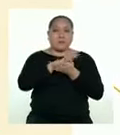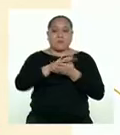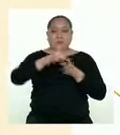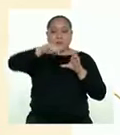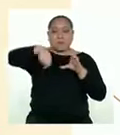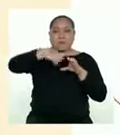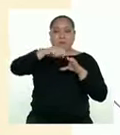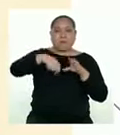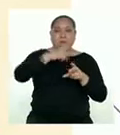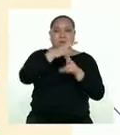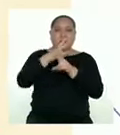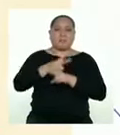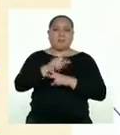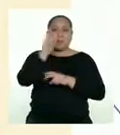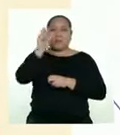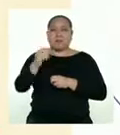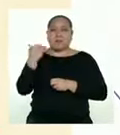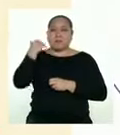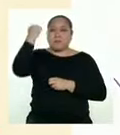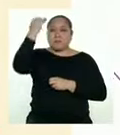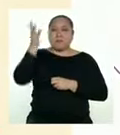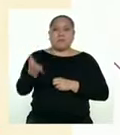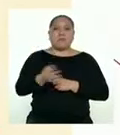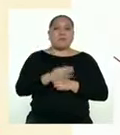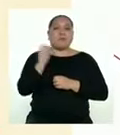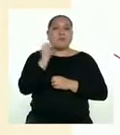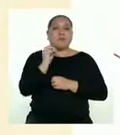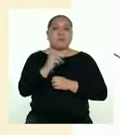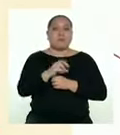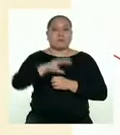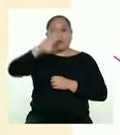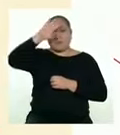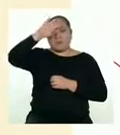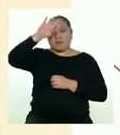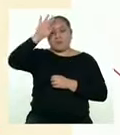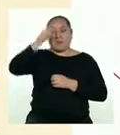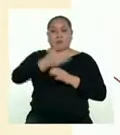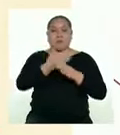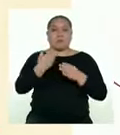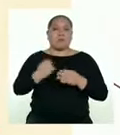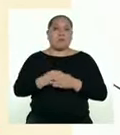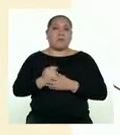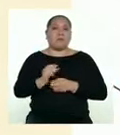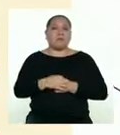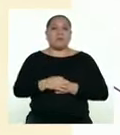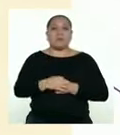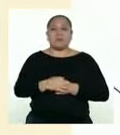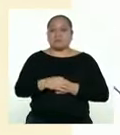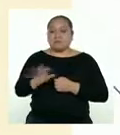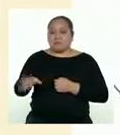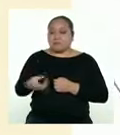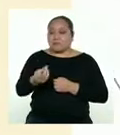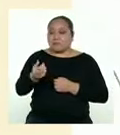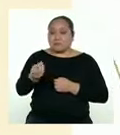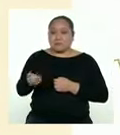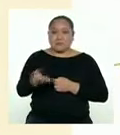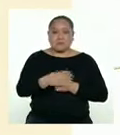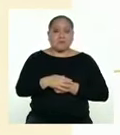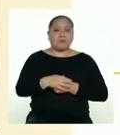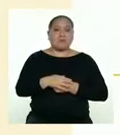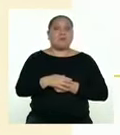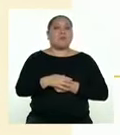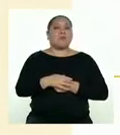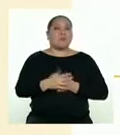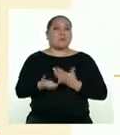cocina, cuidar a algún familiar adulto mayor o con alguna enfermedad preexistente, la mascota, etc. Otorguen